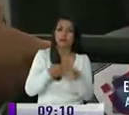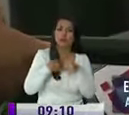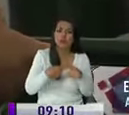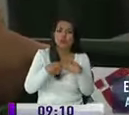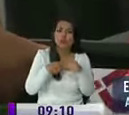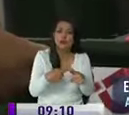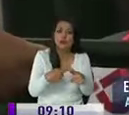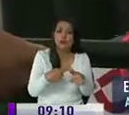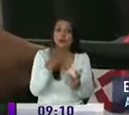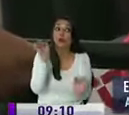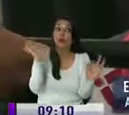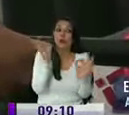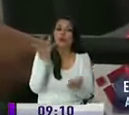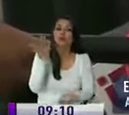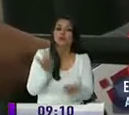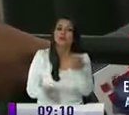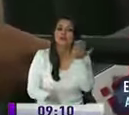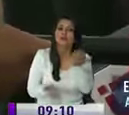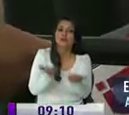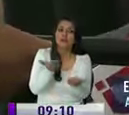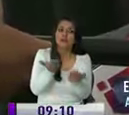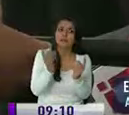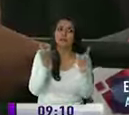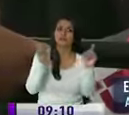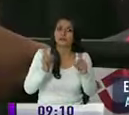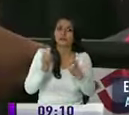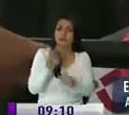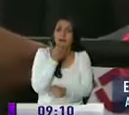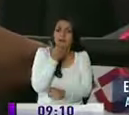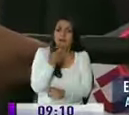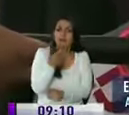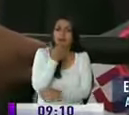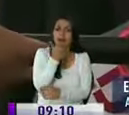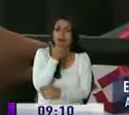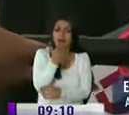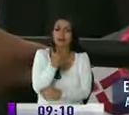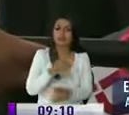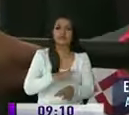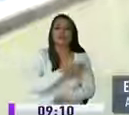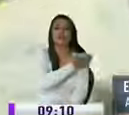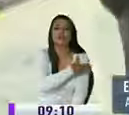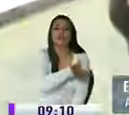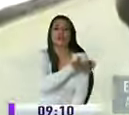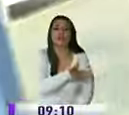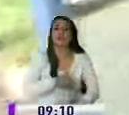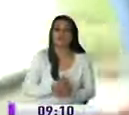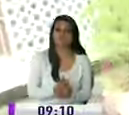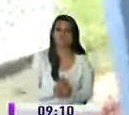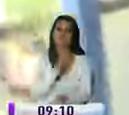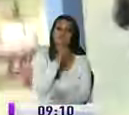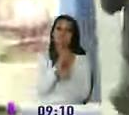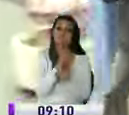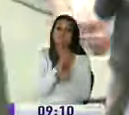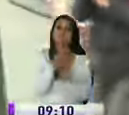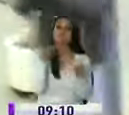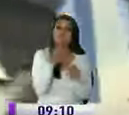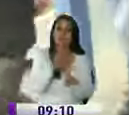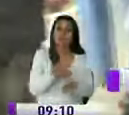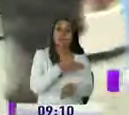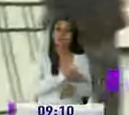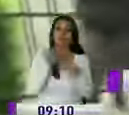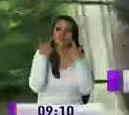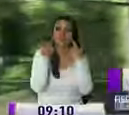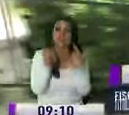o la probabilidad de la existencia de un delito en el tráfico de influencia Así Bernal responde al comunicado que la